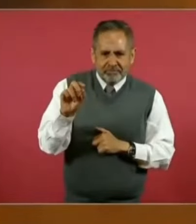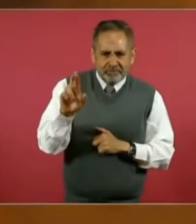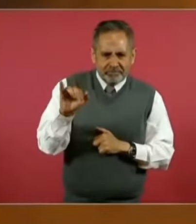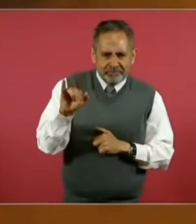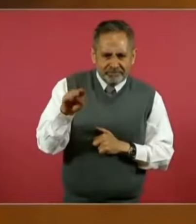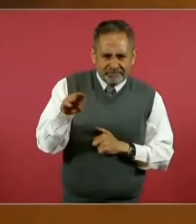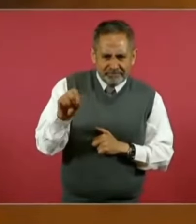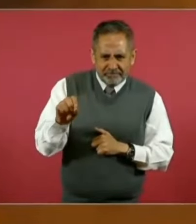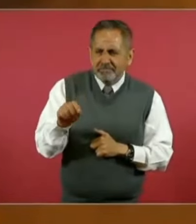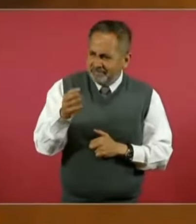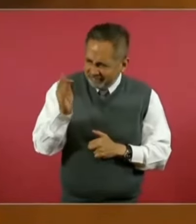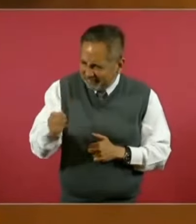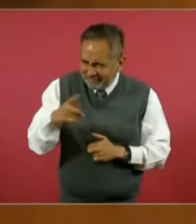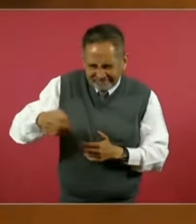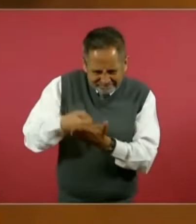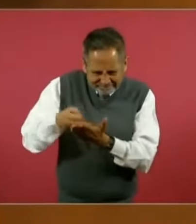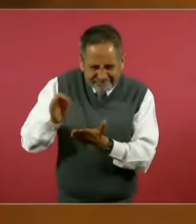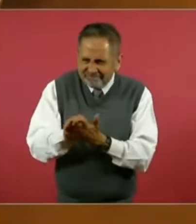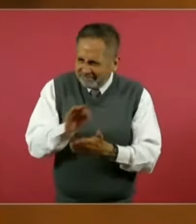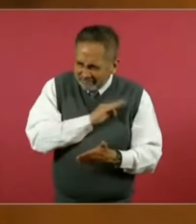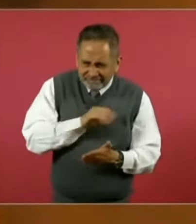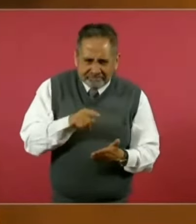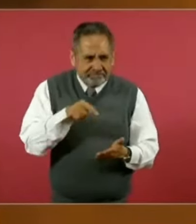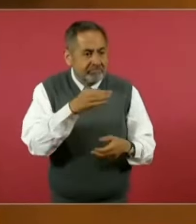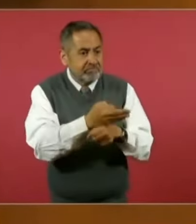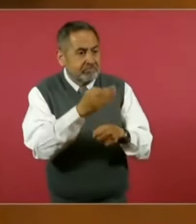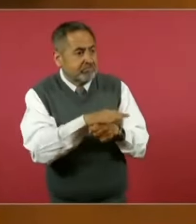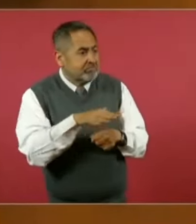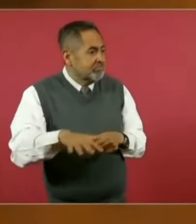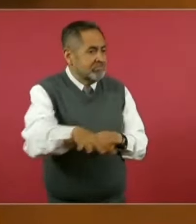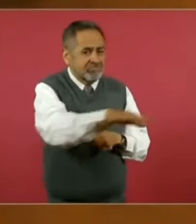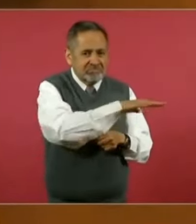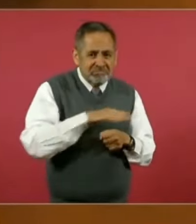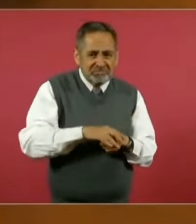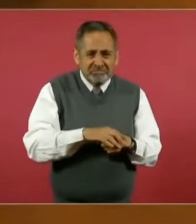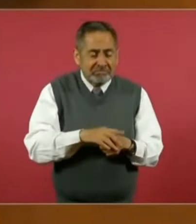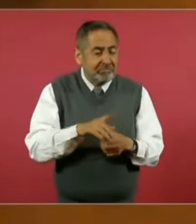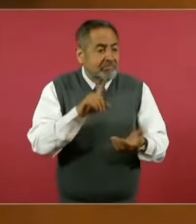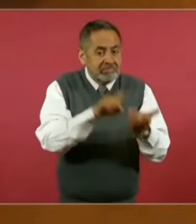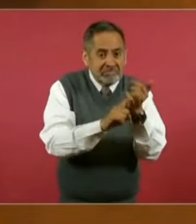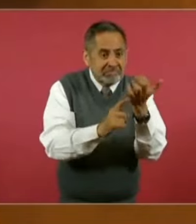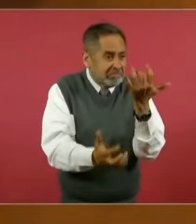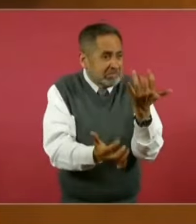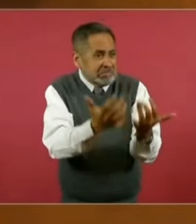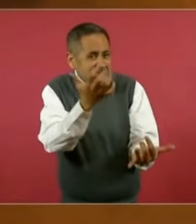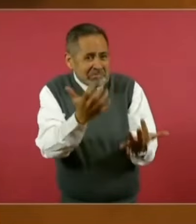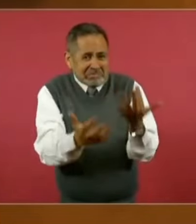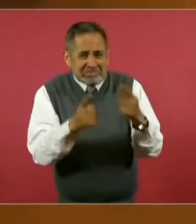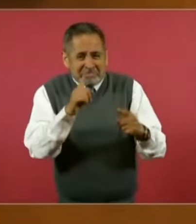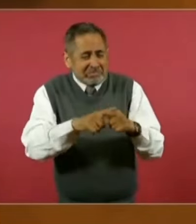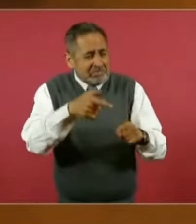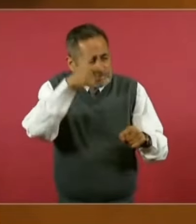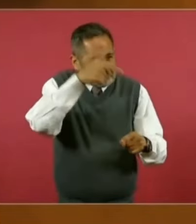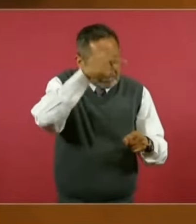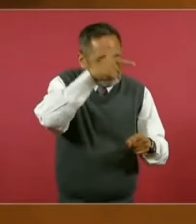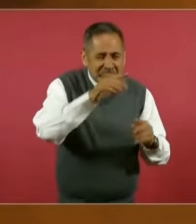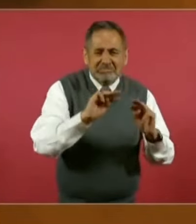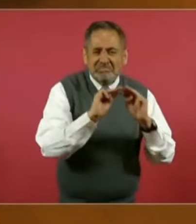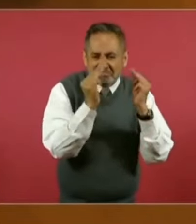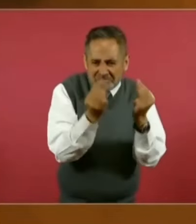porque lo que estamos viviendo en un país incendiado literalmente es el